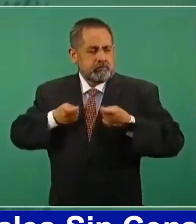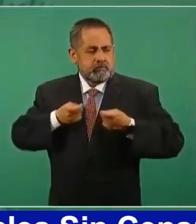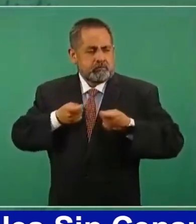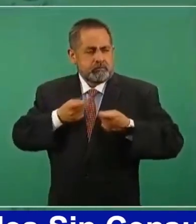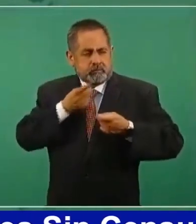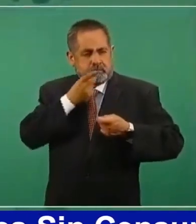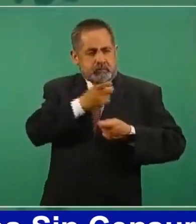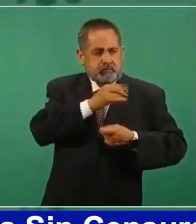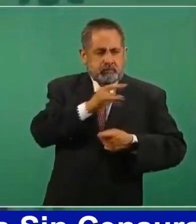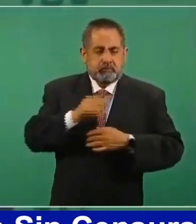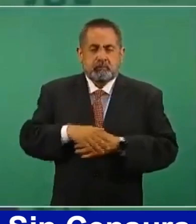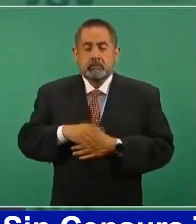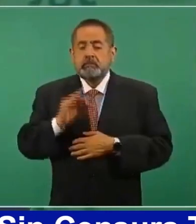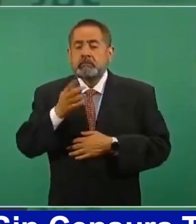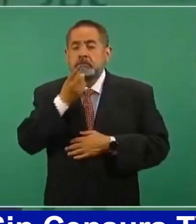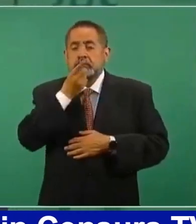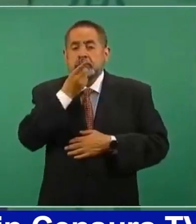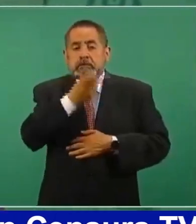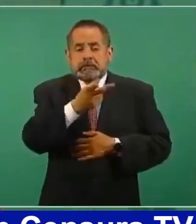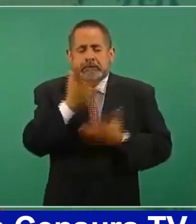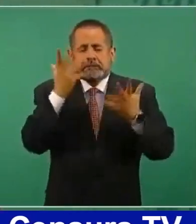y rehén de lo que dice.